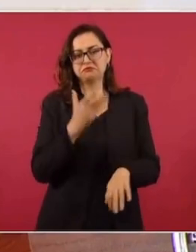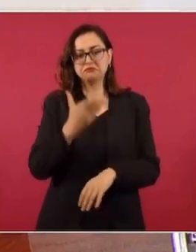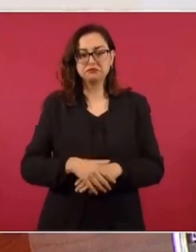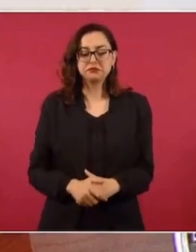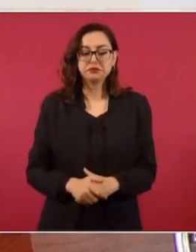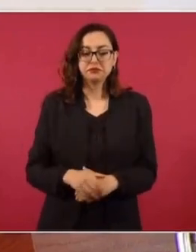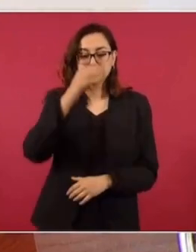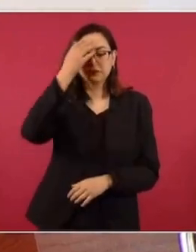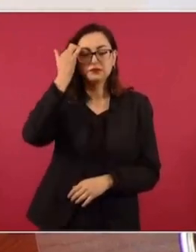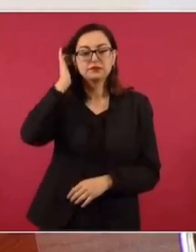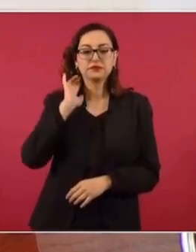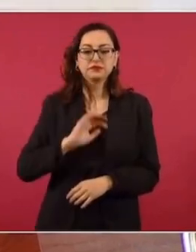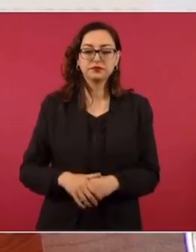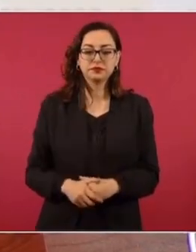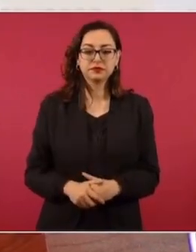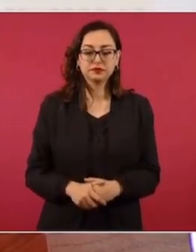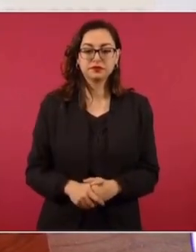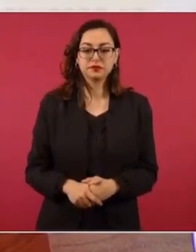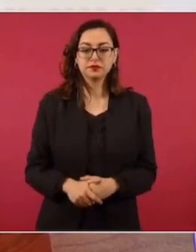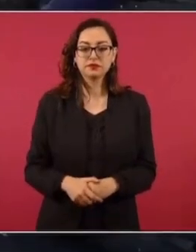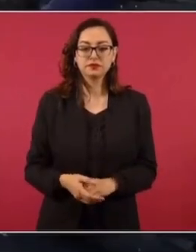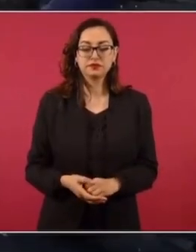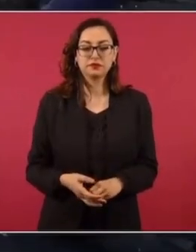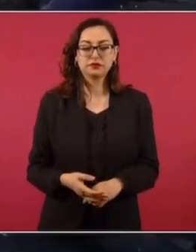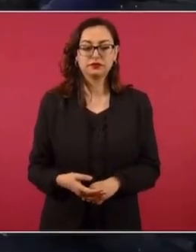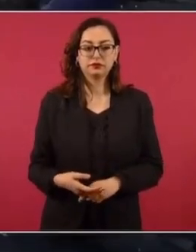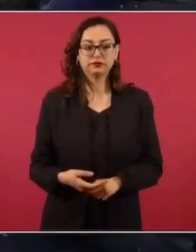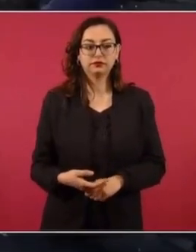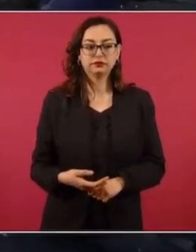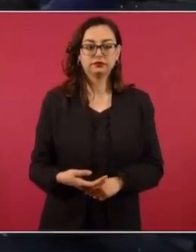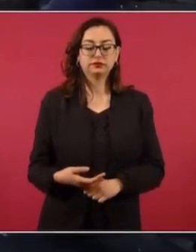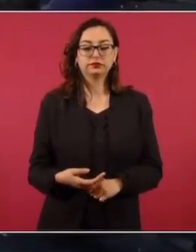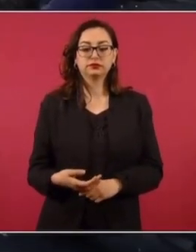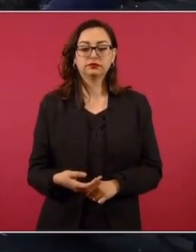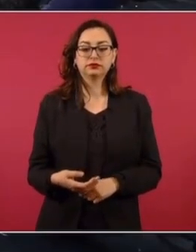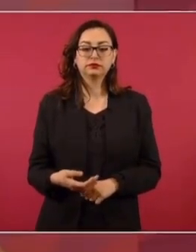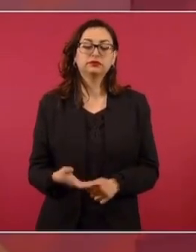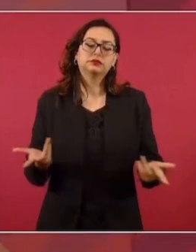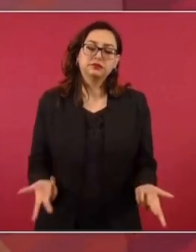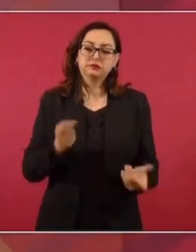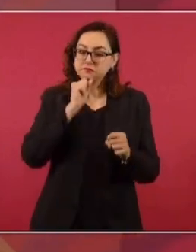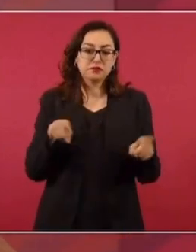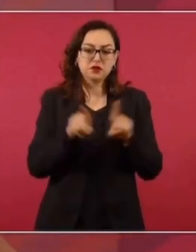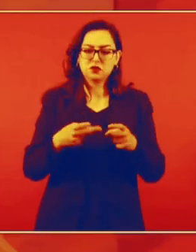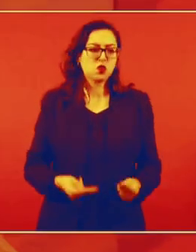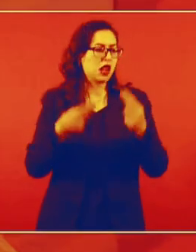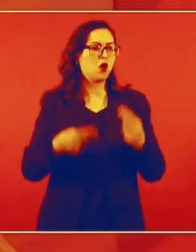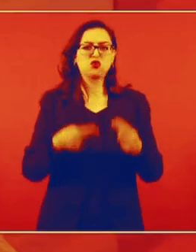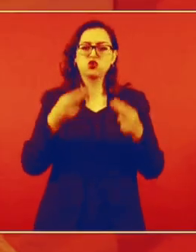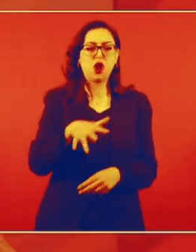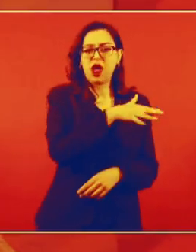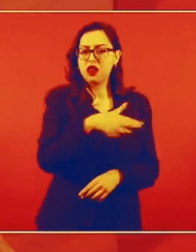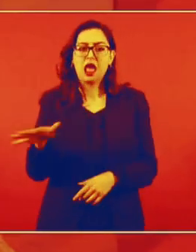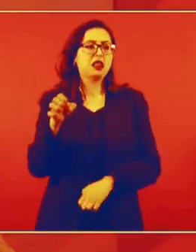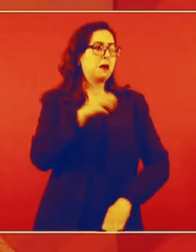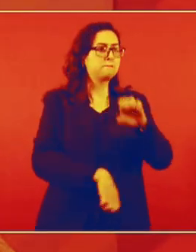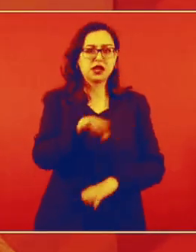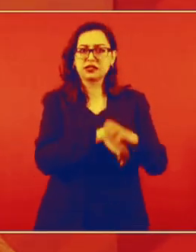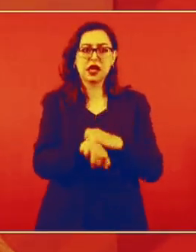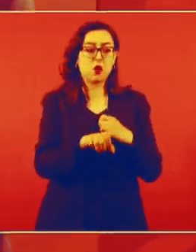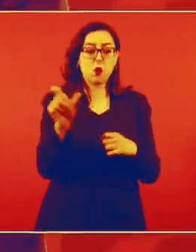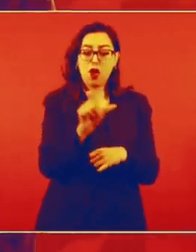Y también, pues como toda empresa que inicia, pues estamos ayudando